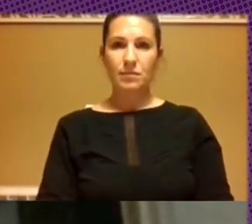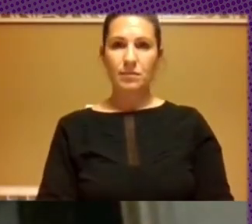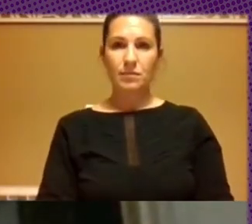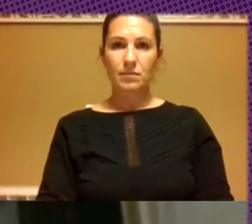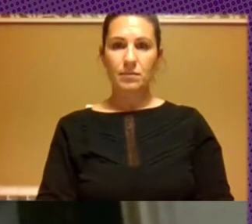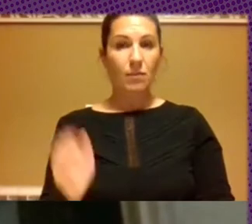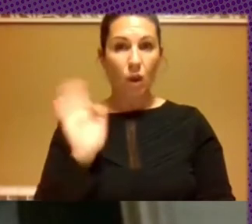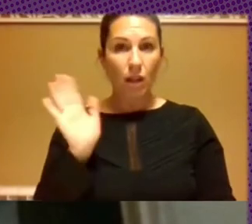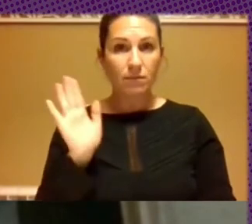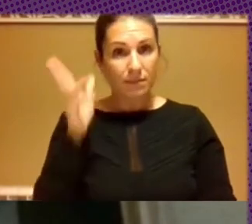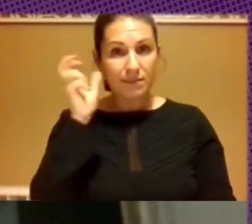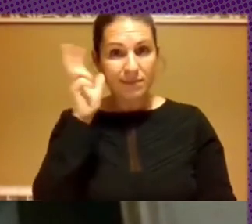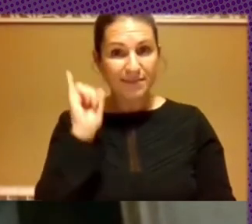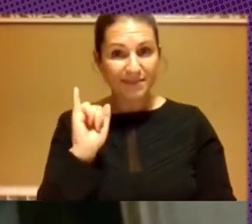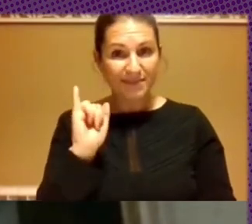¿Ahora? ¿Se escucha?